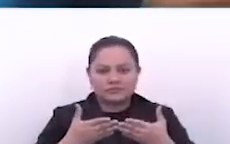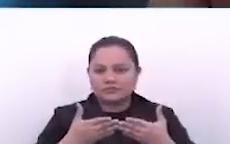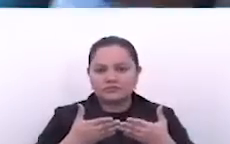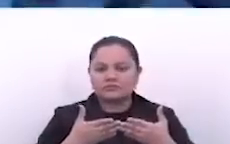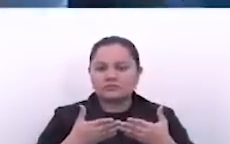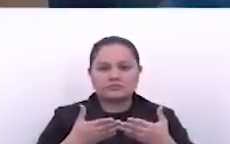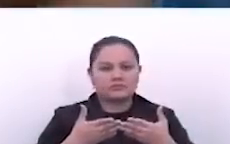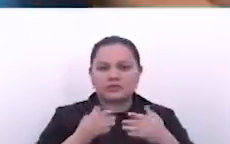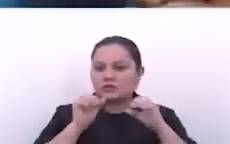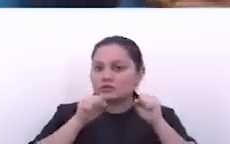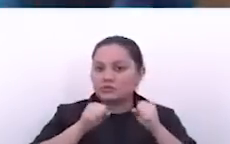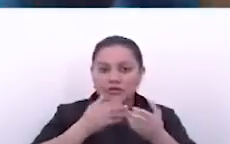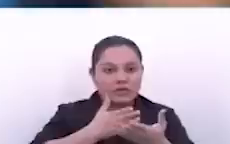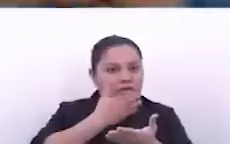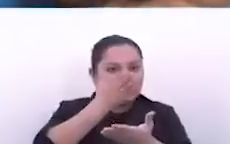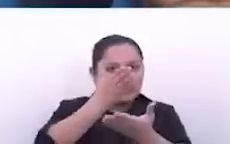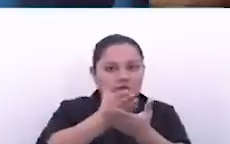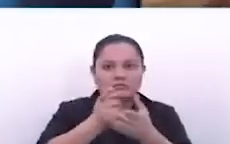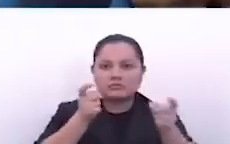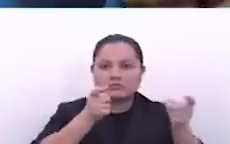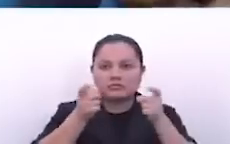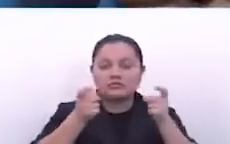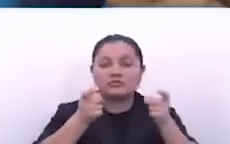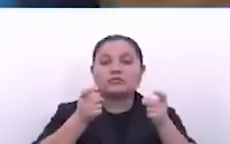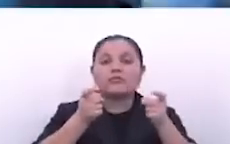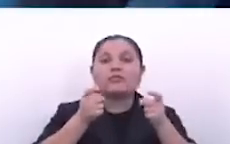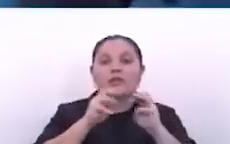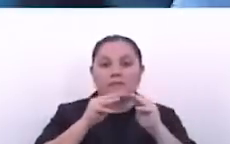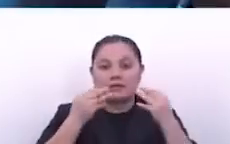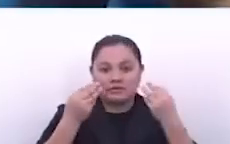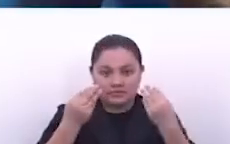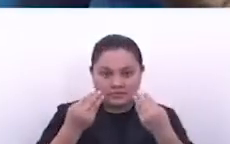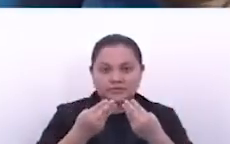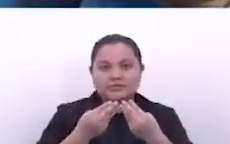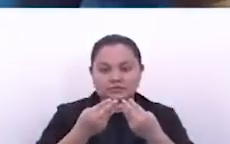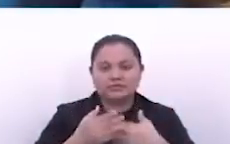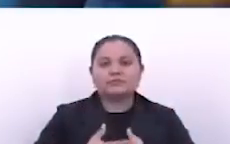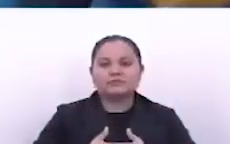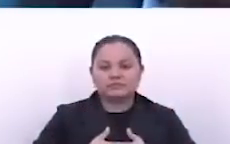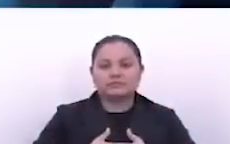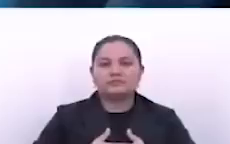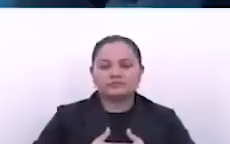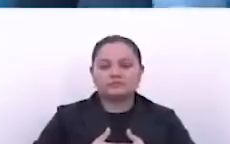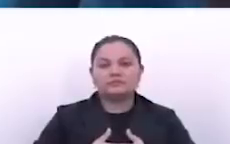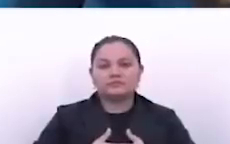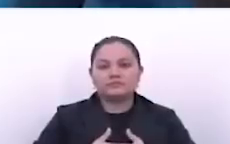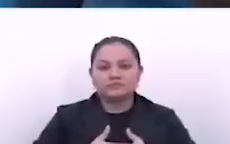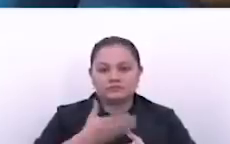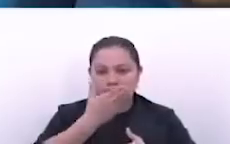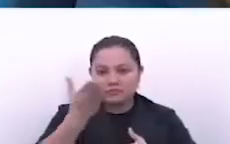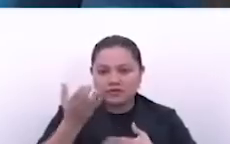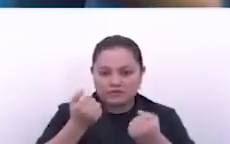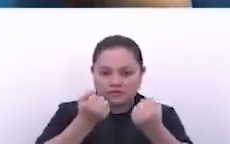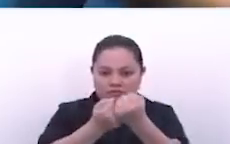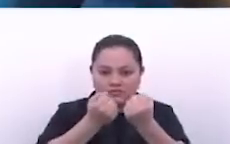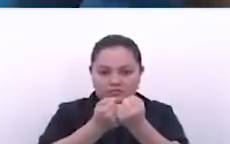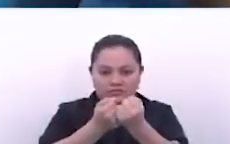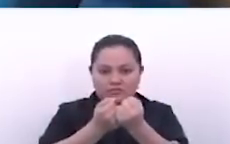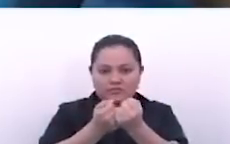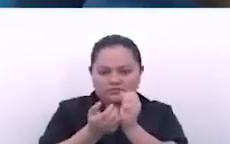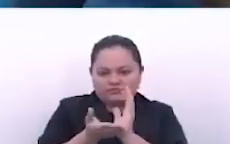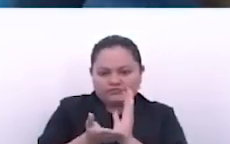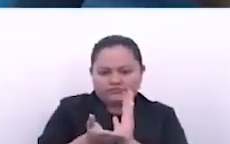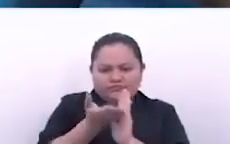repito, no se podían llegar porque eran controladas por las pandillas, a los que ellos fortalecieron, por supuesto.